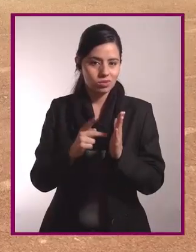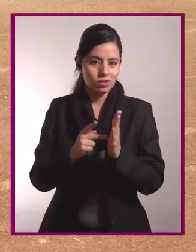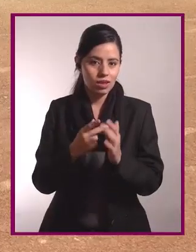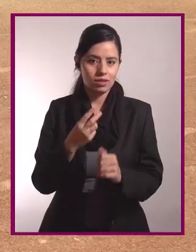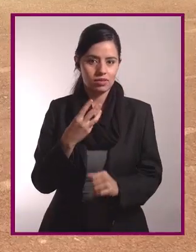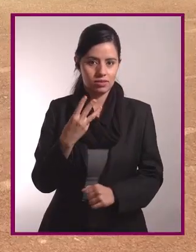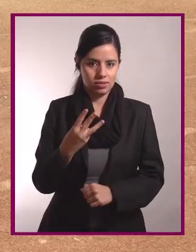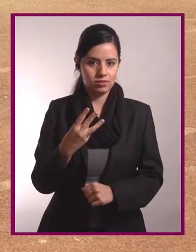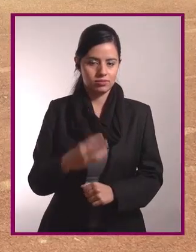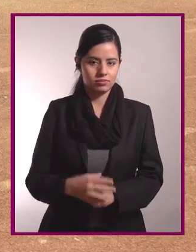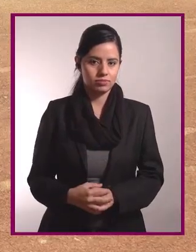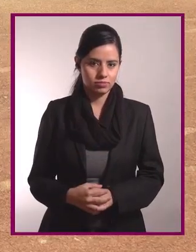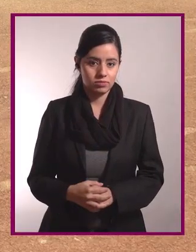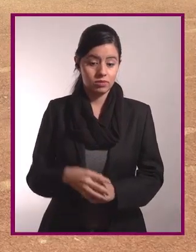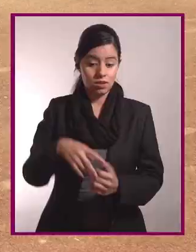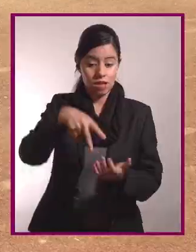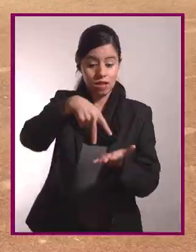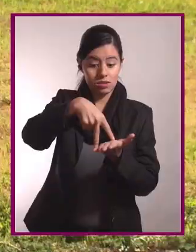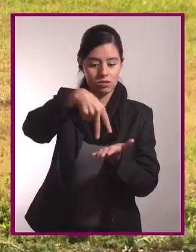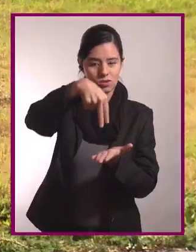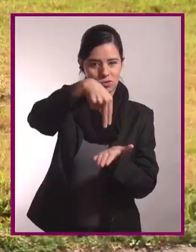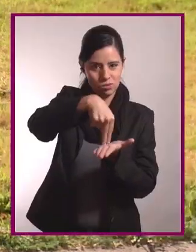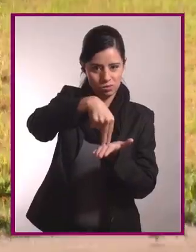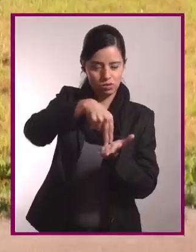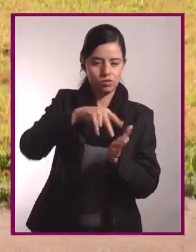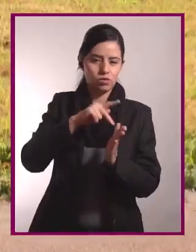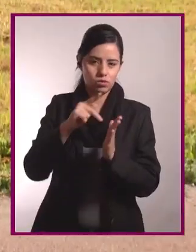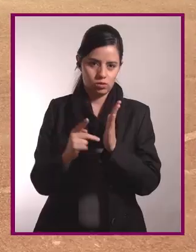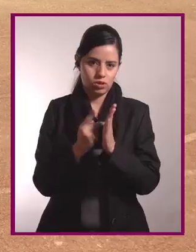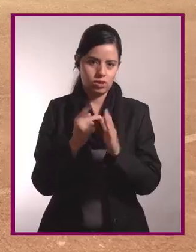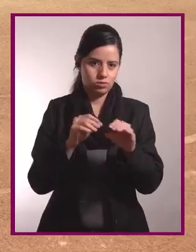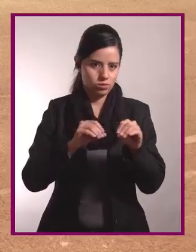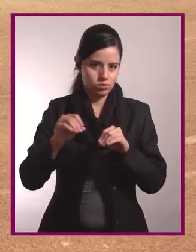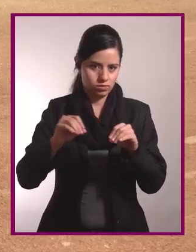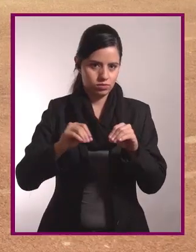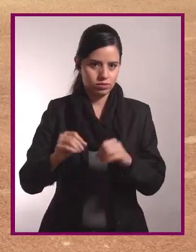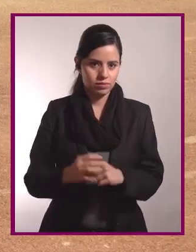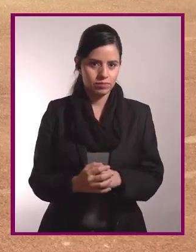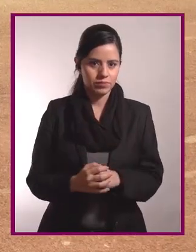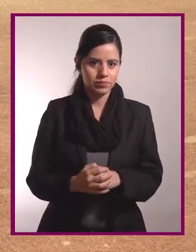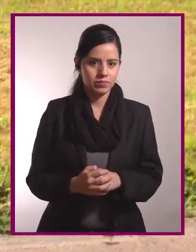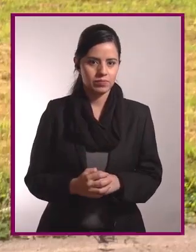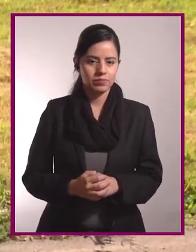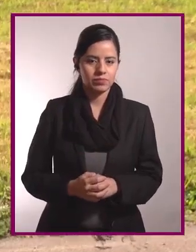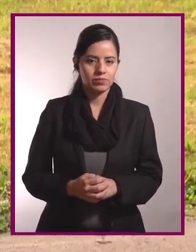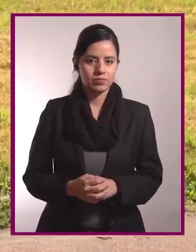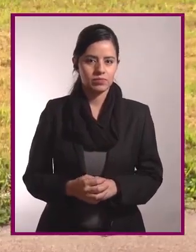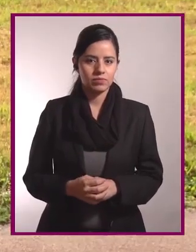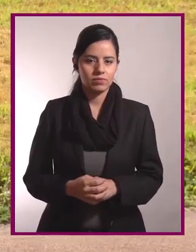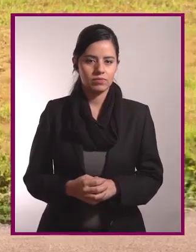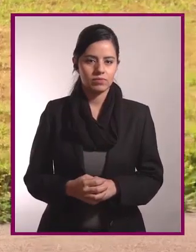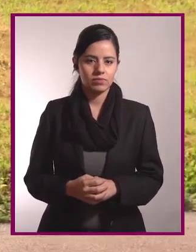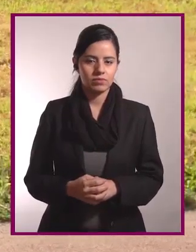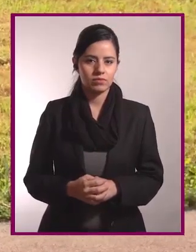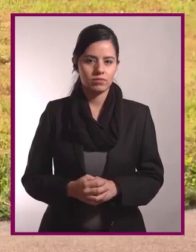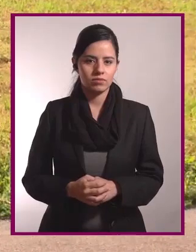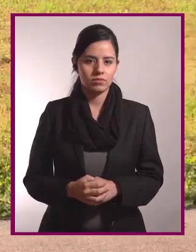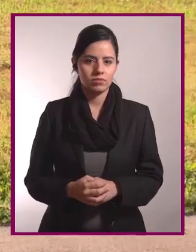Subimos y lo repetimos 3 veces. Juntamos las piernas y volvemos a estirar. Trabajaremos